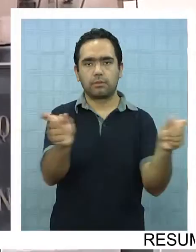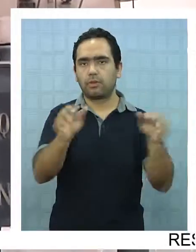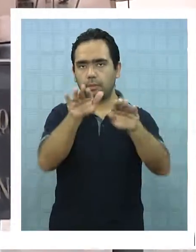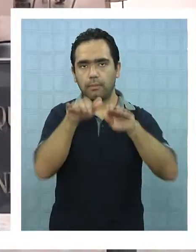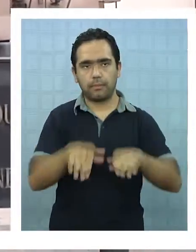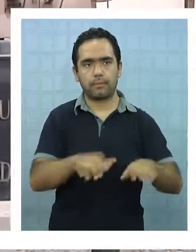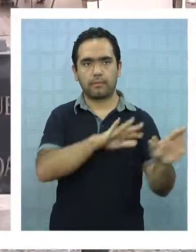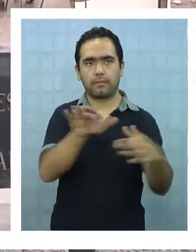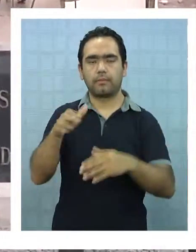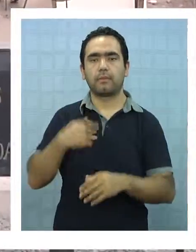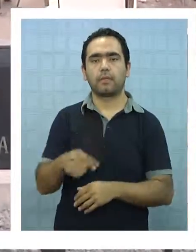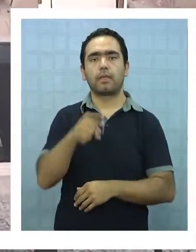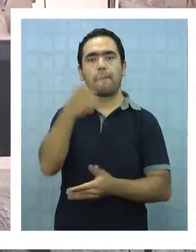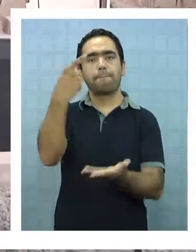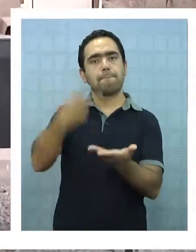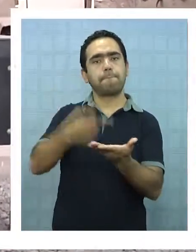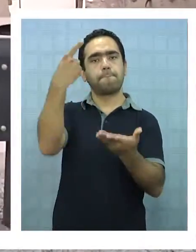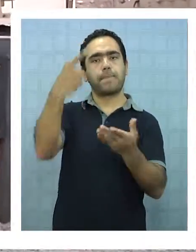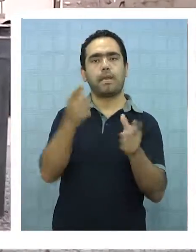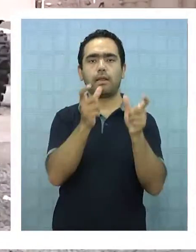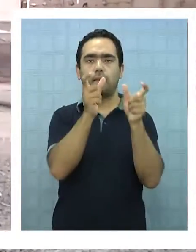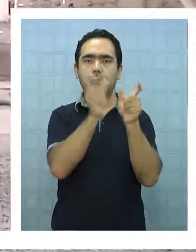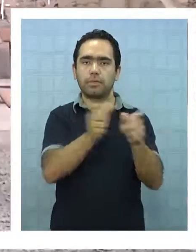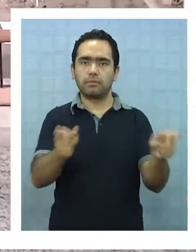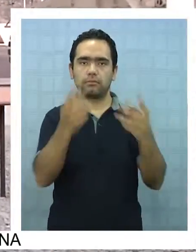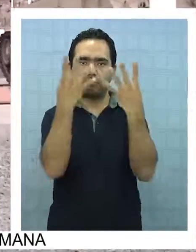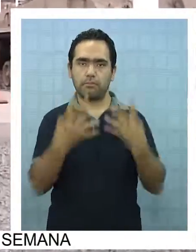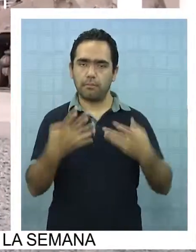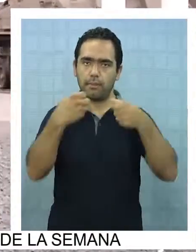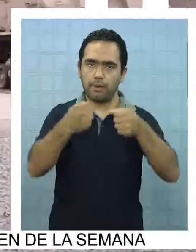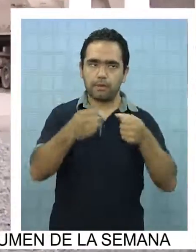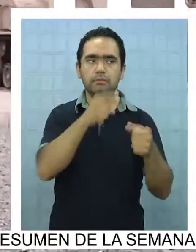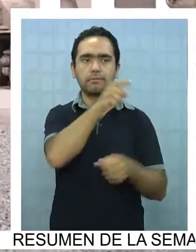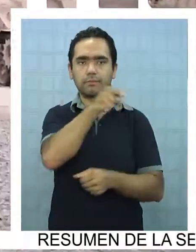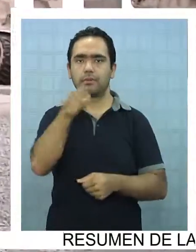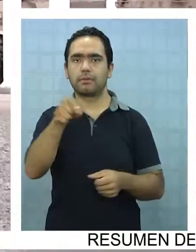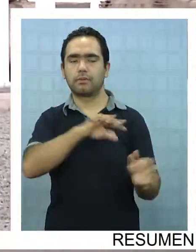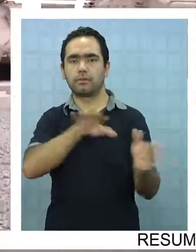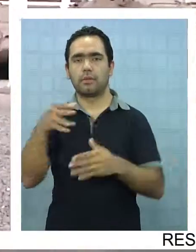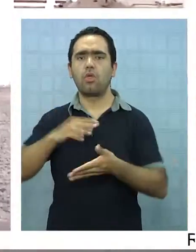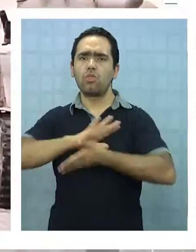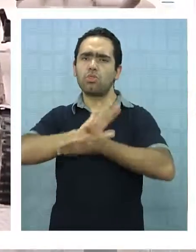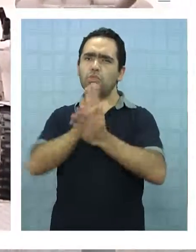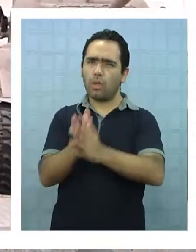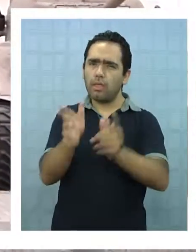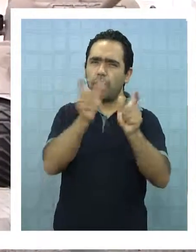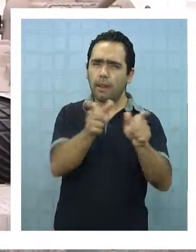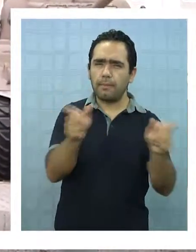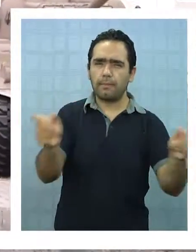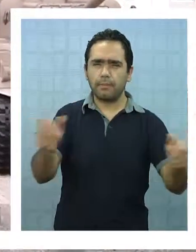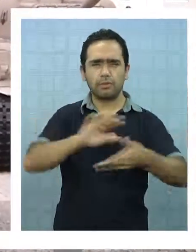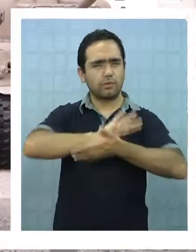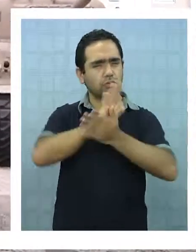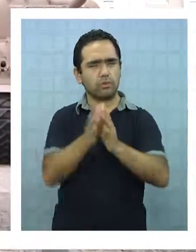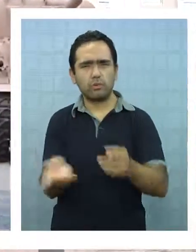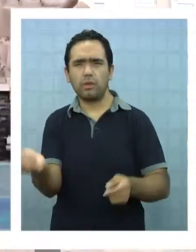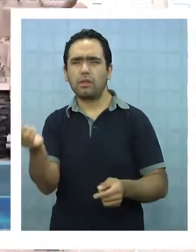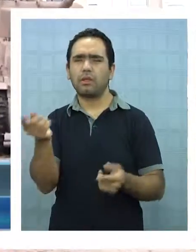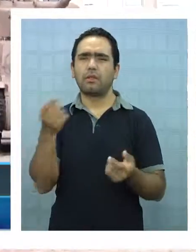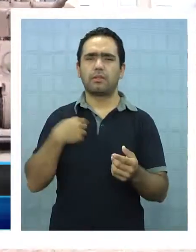hubo más de mil presos políticos en su momento. Y todas las personas que sufrieron tortura acá, estando indefensas,